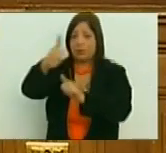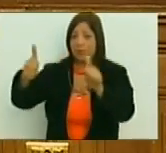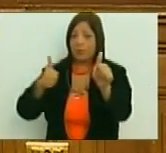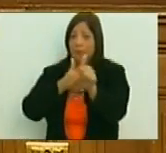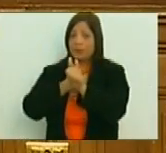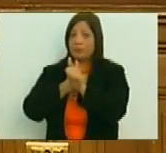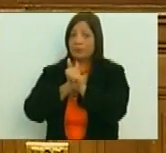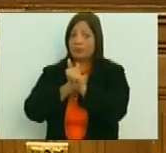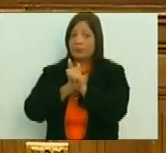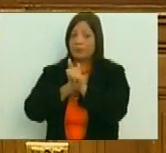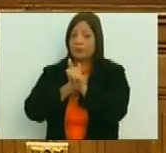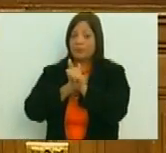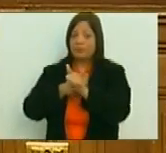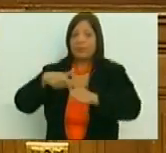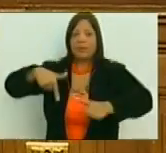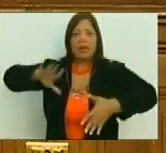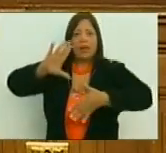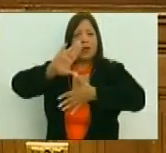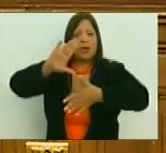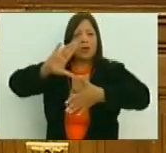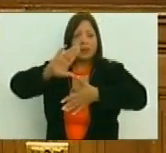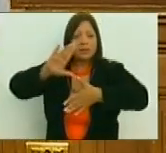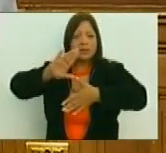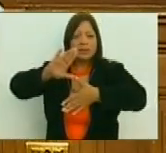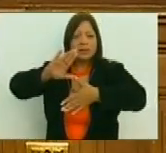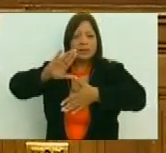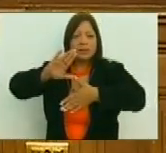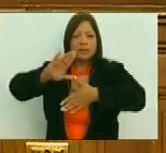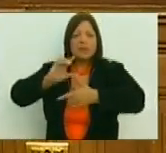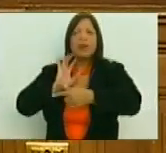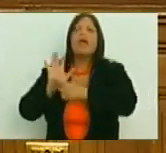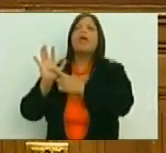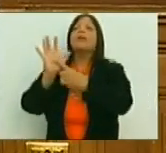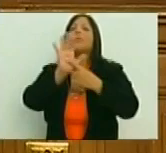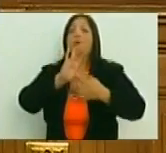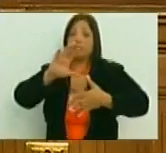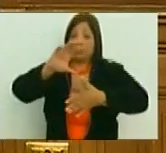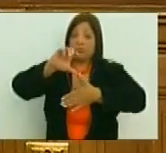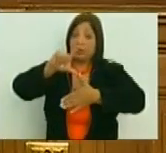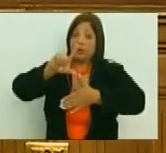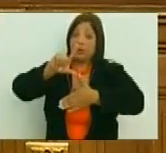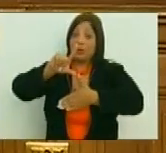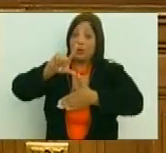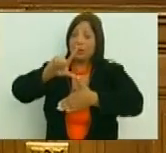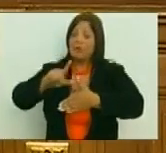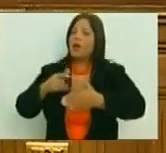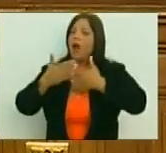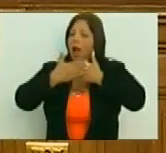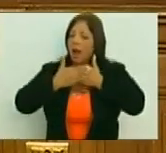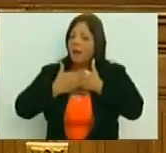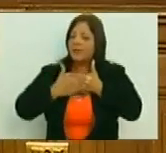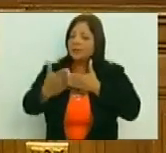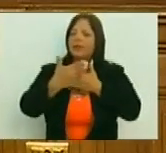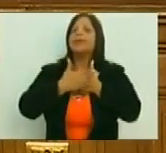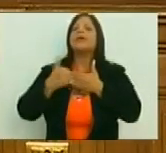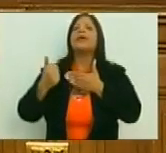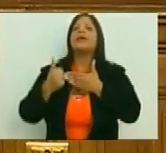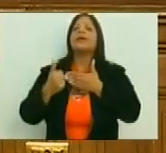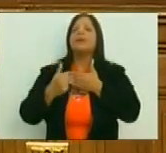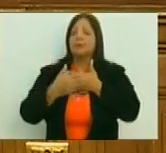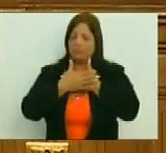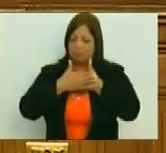este continente ha dado demostraciones de avanzar y de